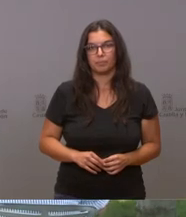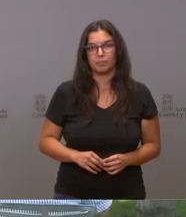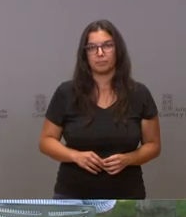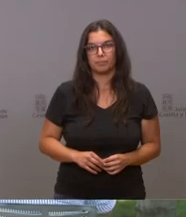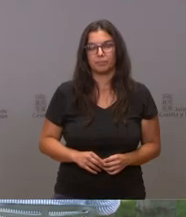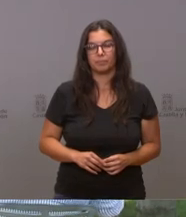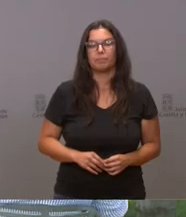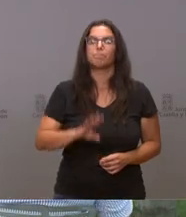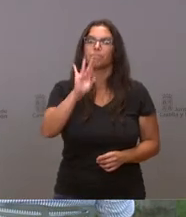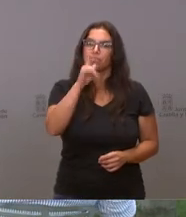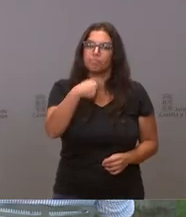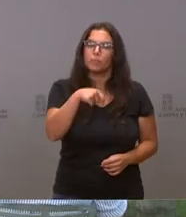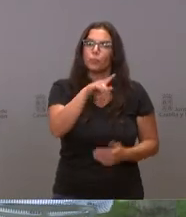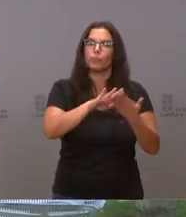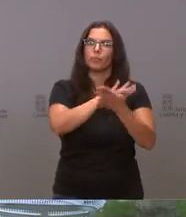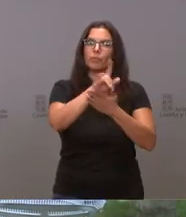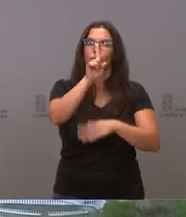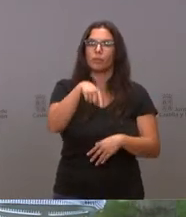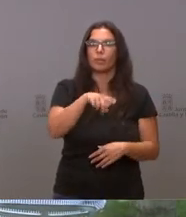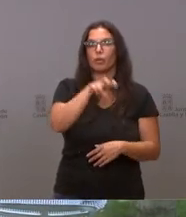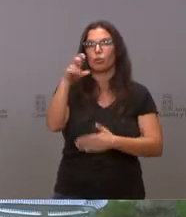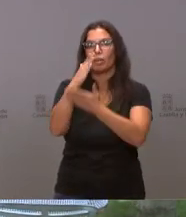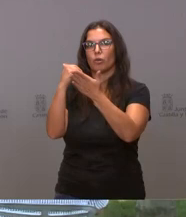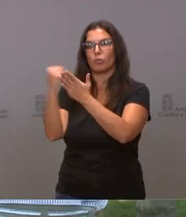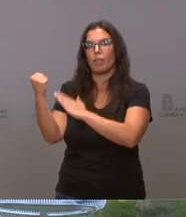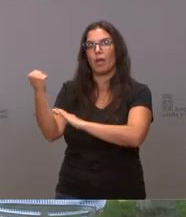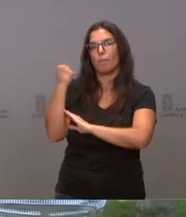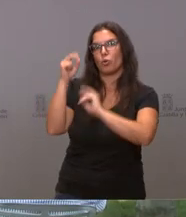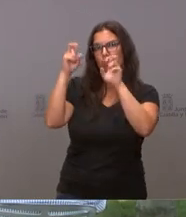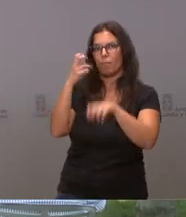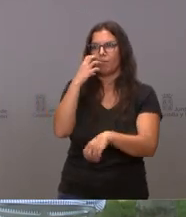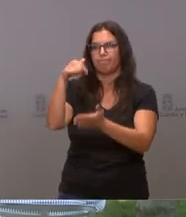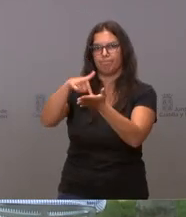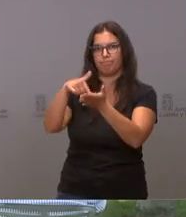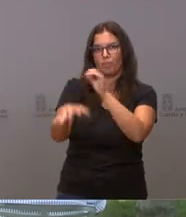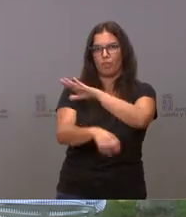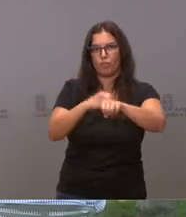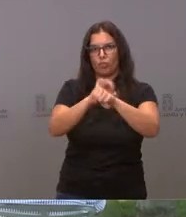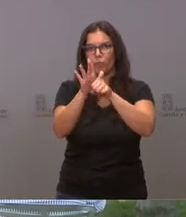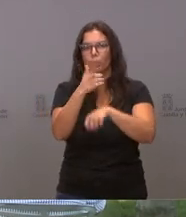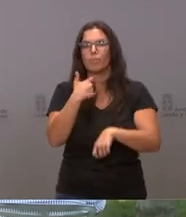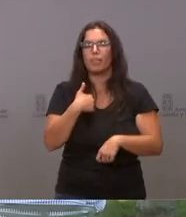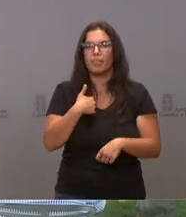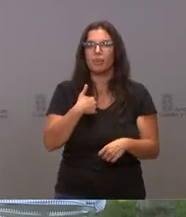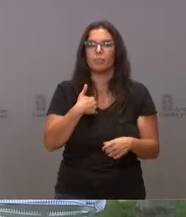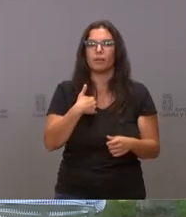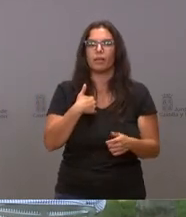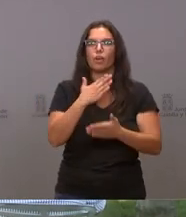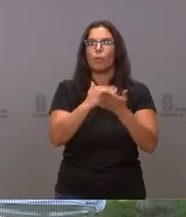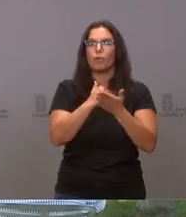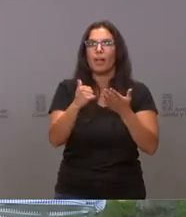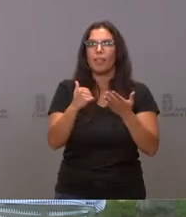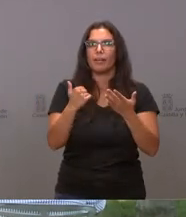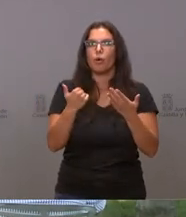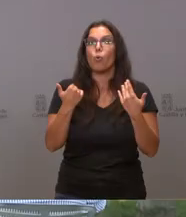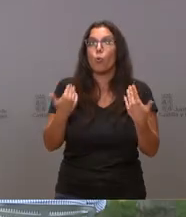Sí, presidente. Ha hablado también del apoyo de otras comunidades autónomas a su reclamación de los fondos COVID. No sé si nos puede concretar si ya vi qué comunidades ya se han